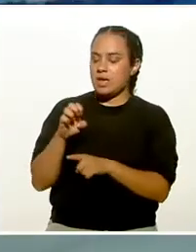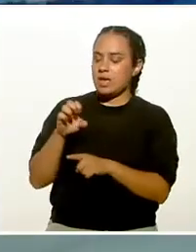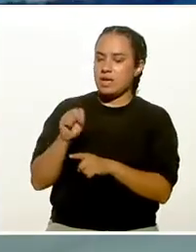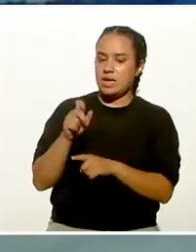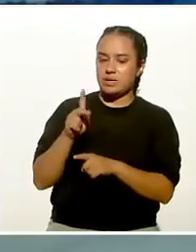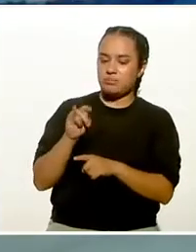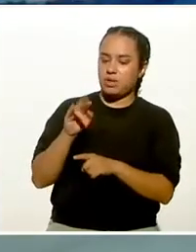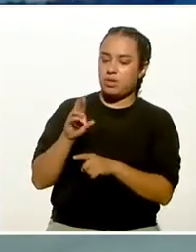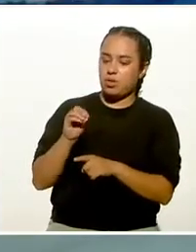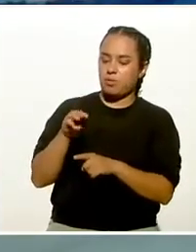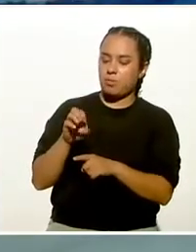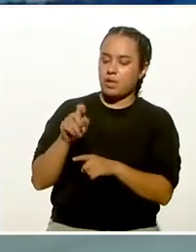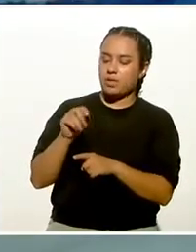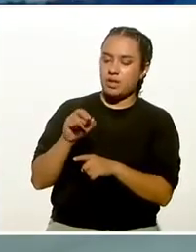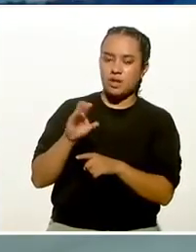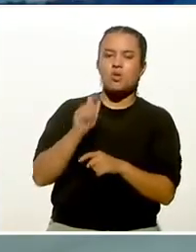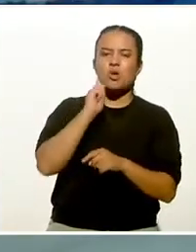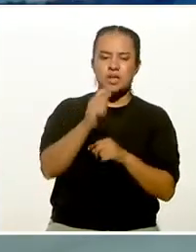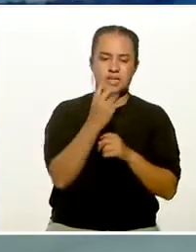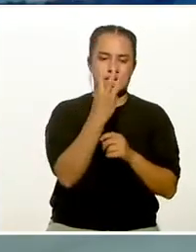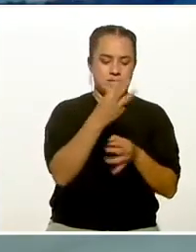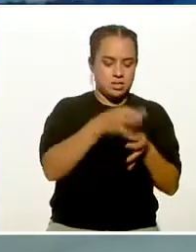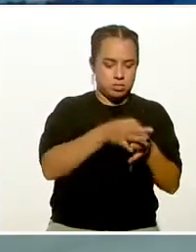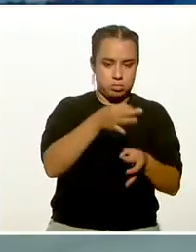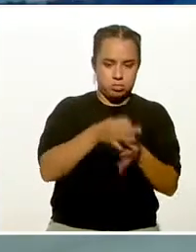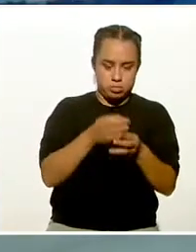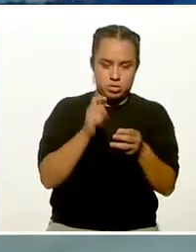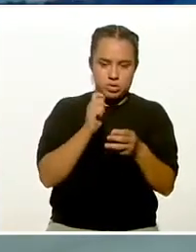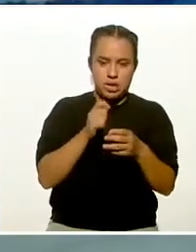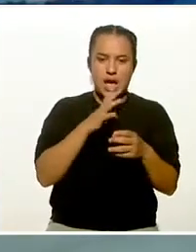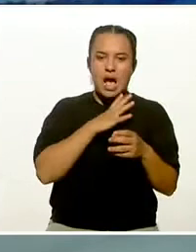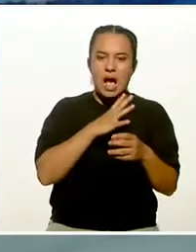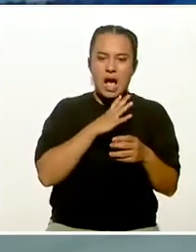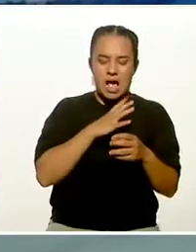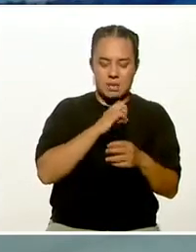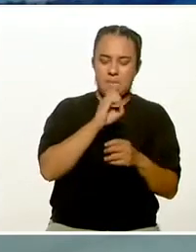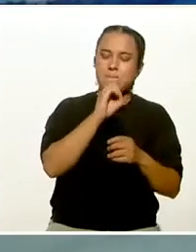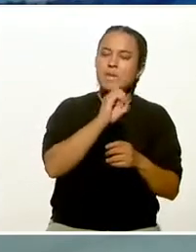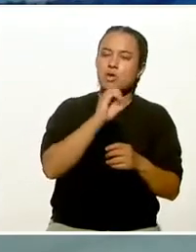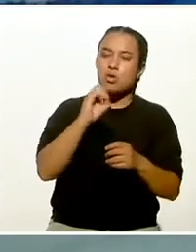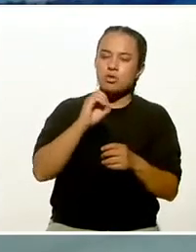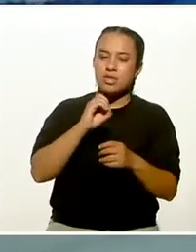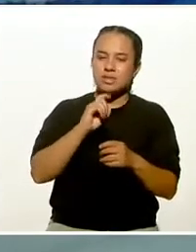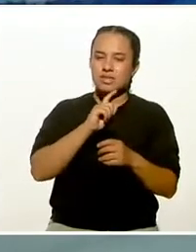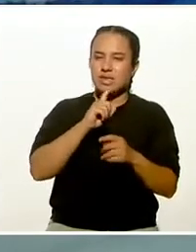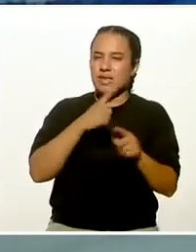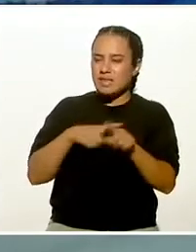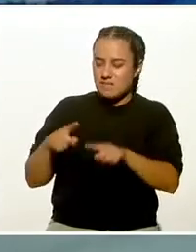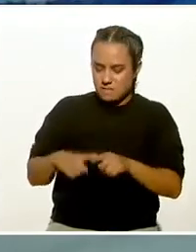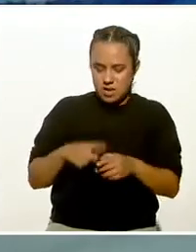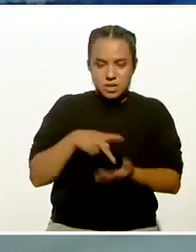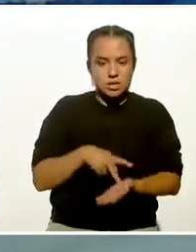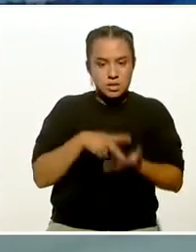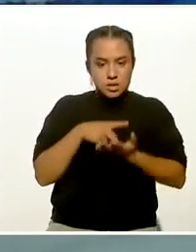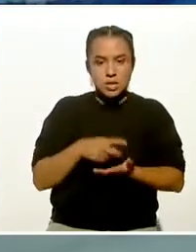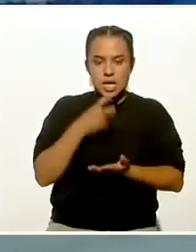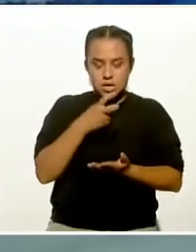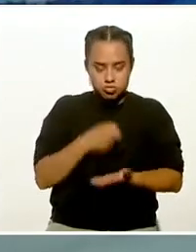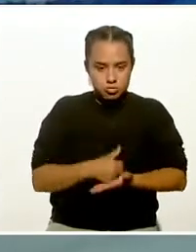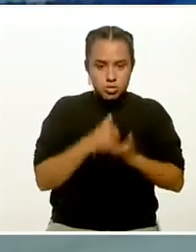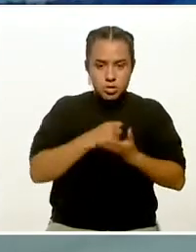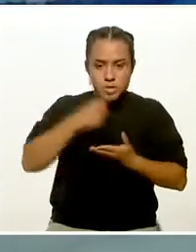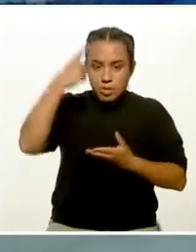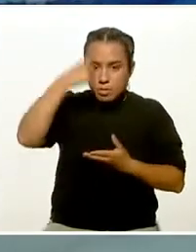Son tres tubitos juntos con pelotitas de diferentes pesos que nos ayudan a dirigir la